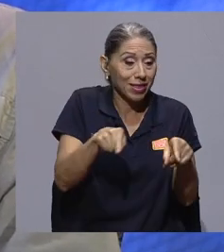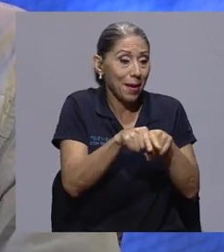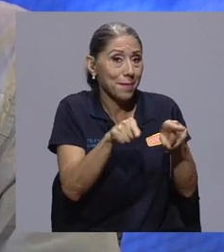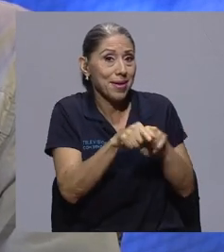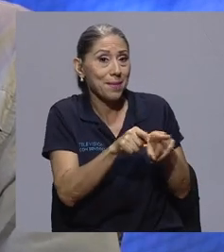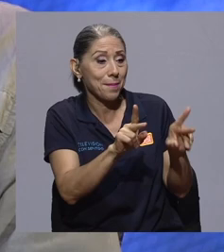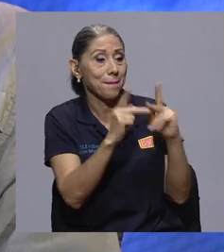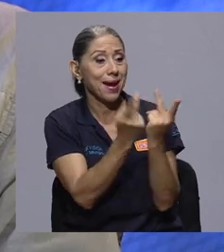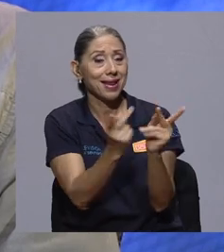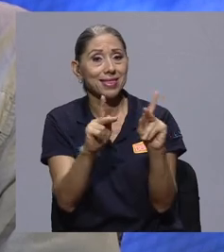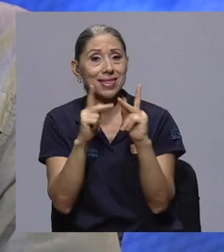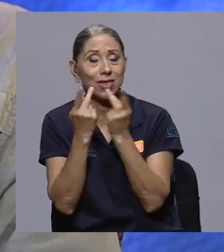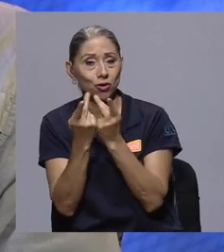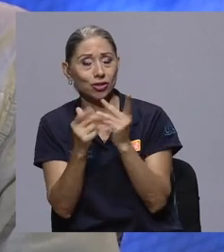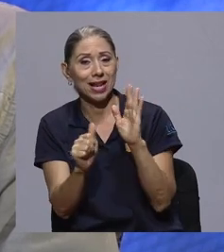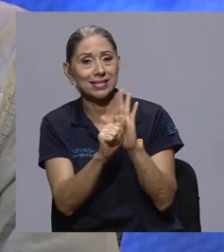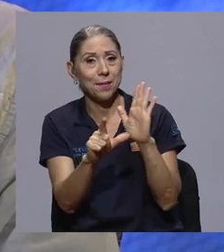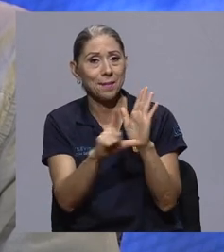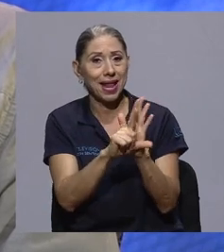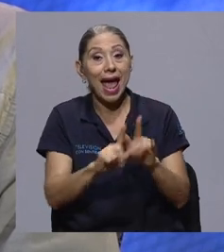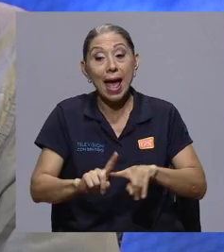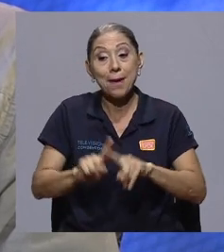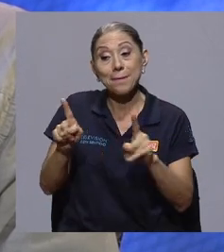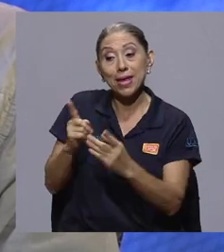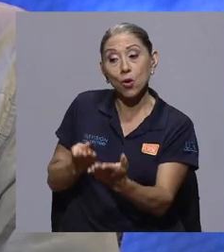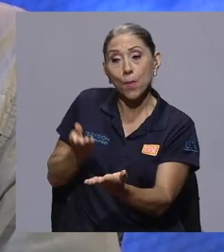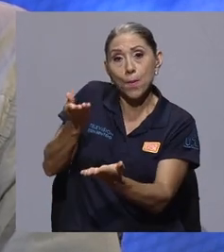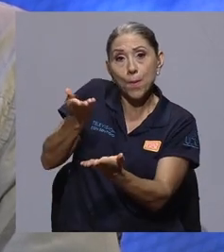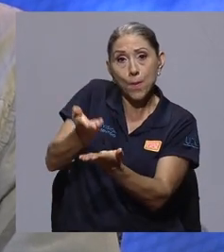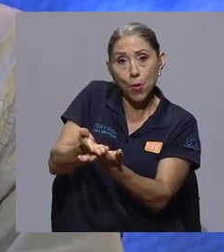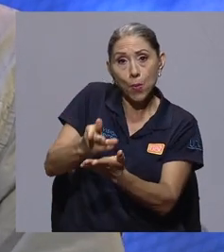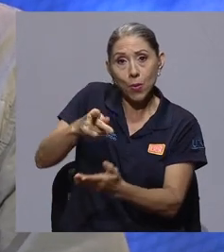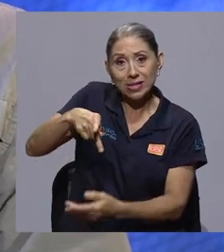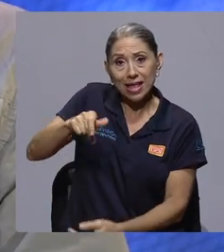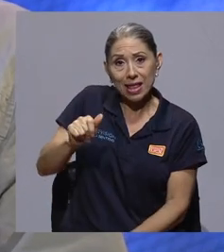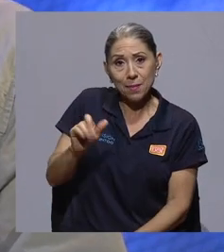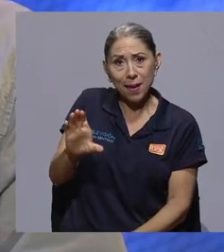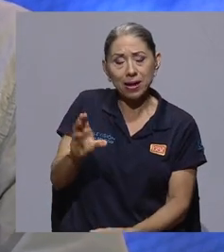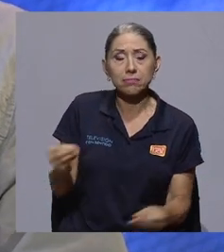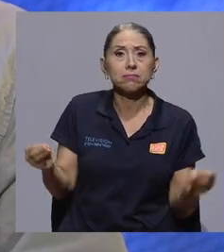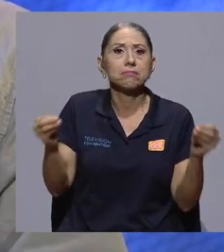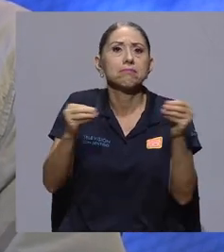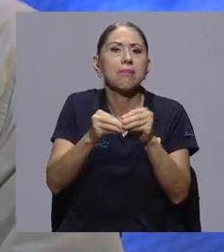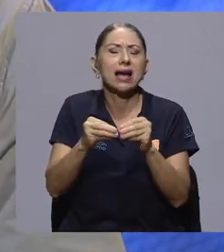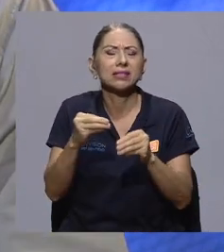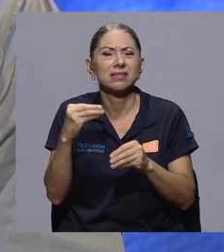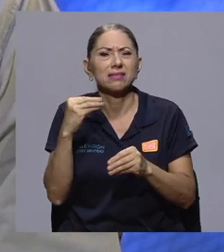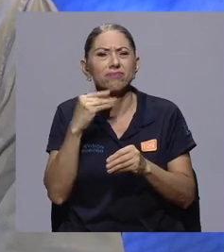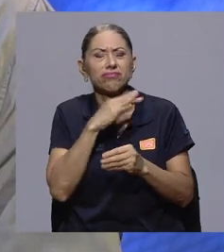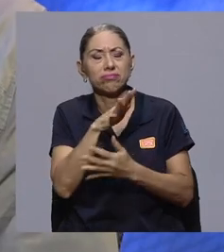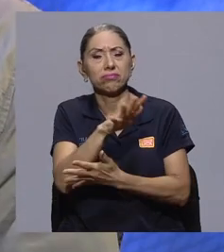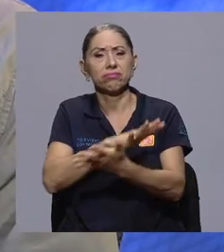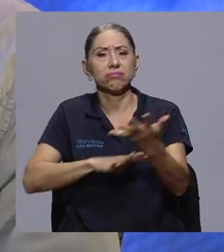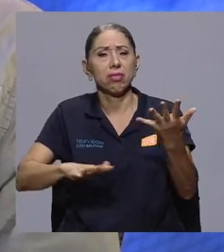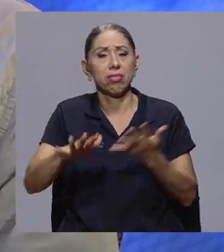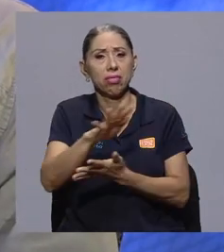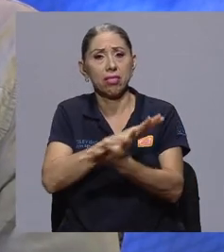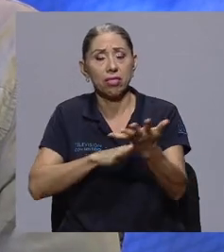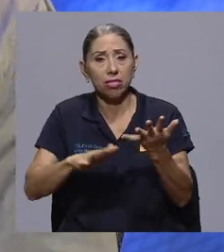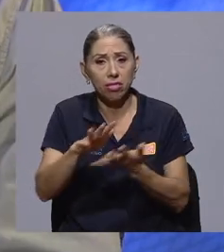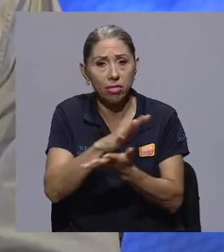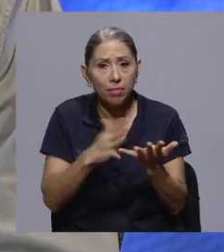la Asamblea. Pero el del PAC me parece que viene a crear aún más enredo, viene a embarrar al más la cancha.